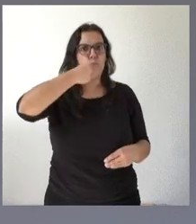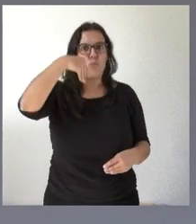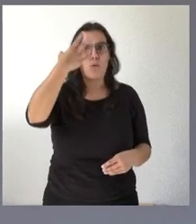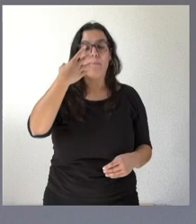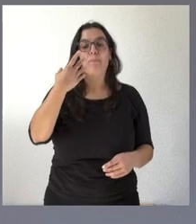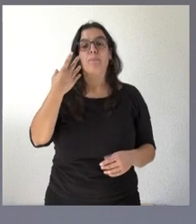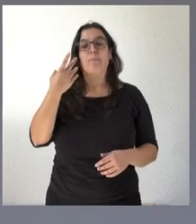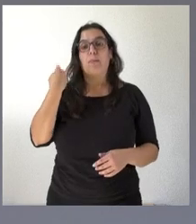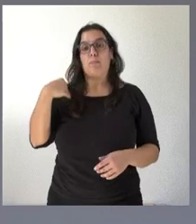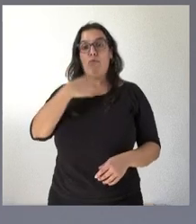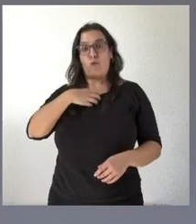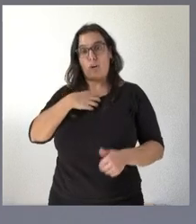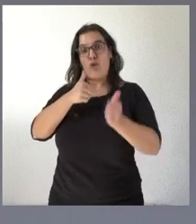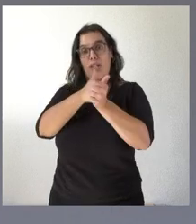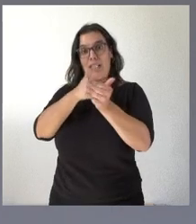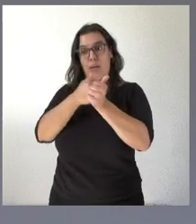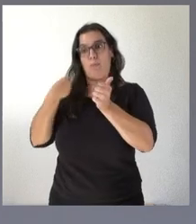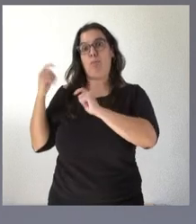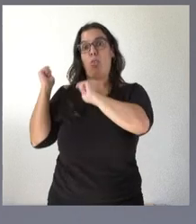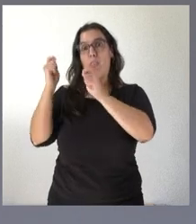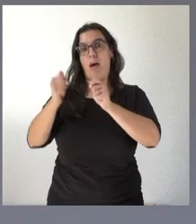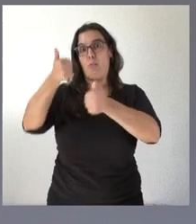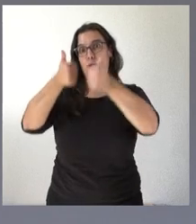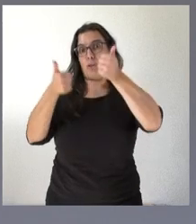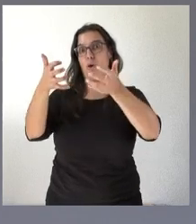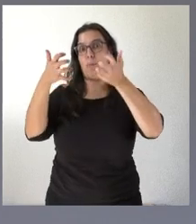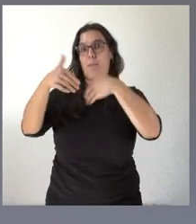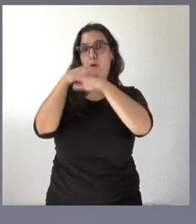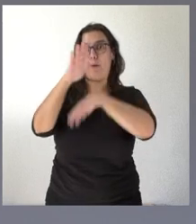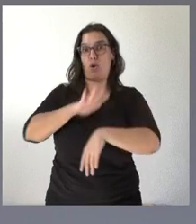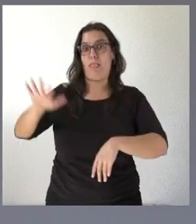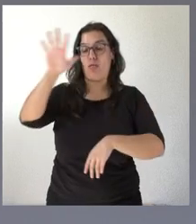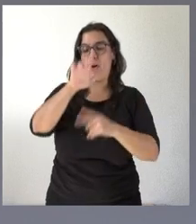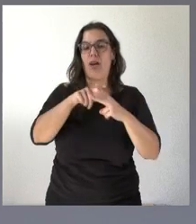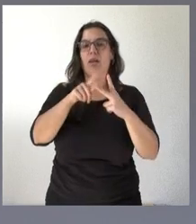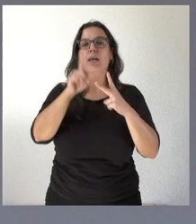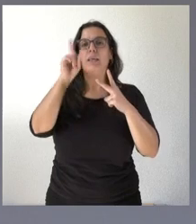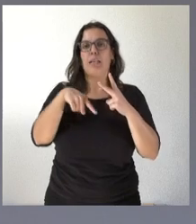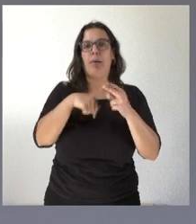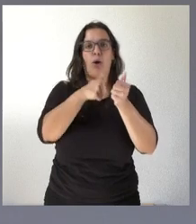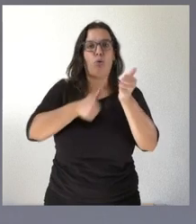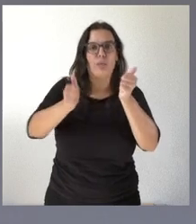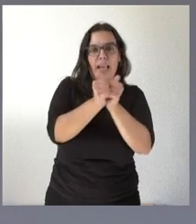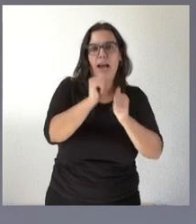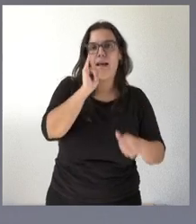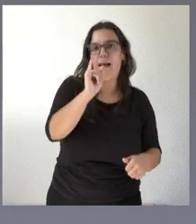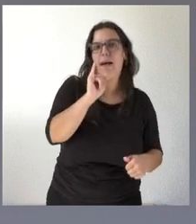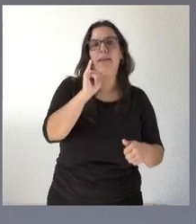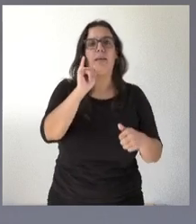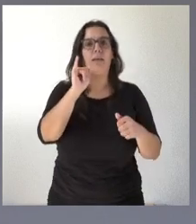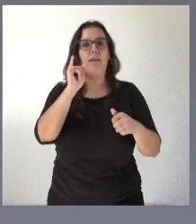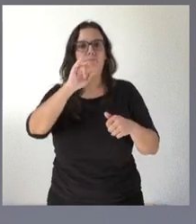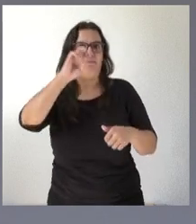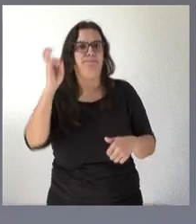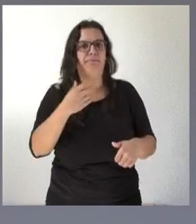nacionales en muchos casos hay administrativos auxiliares en esas corporaciones locales que